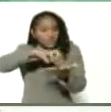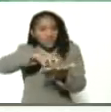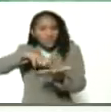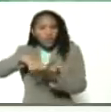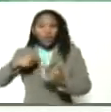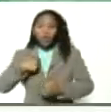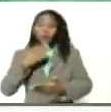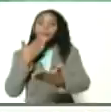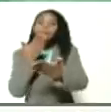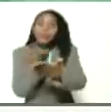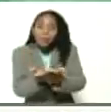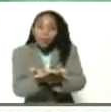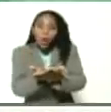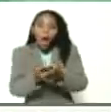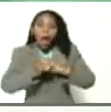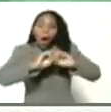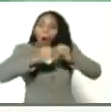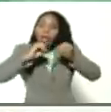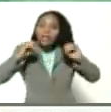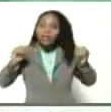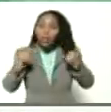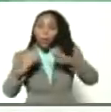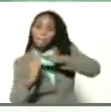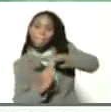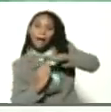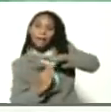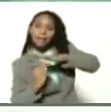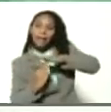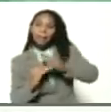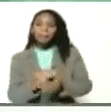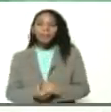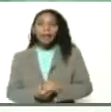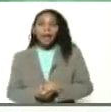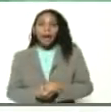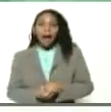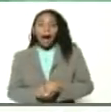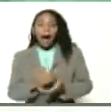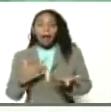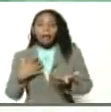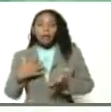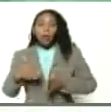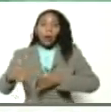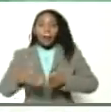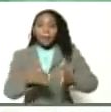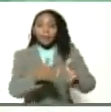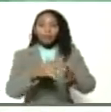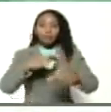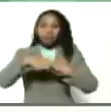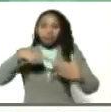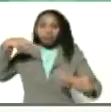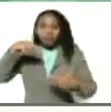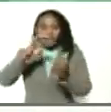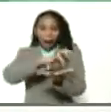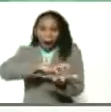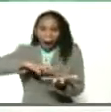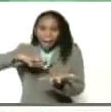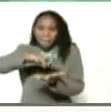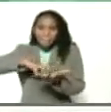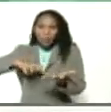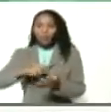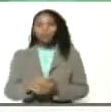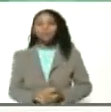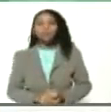pedido a las organizaciones de base, a las corrientes revolucionarias del campo, a